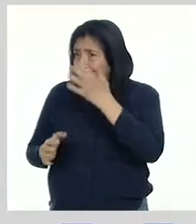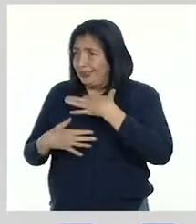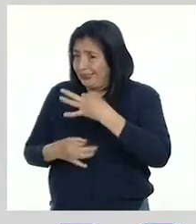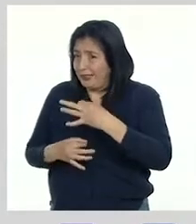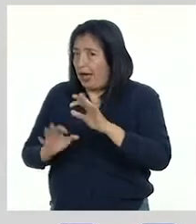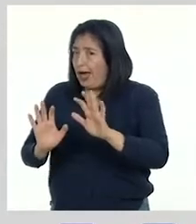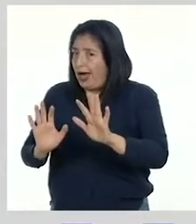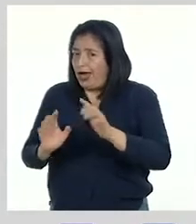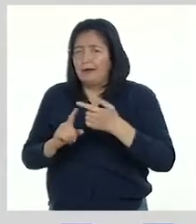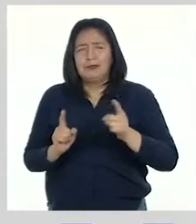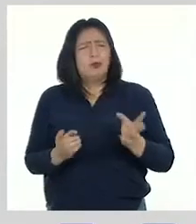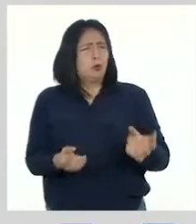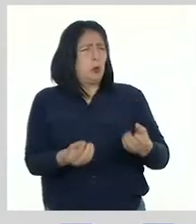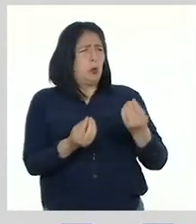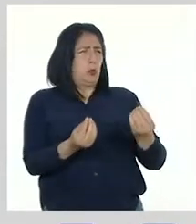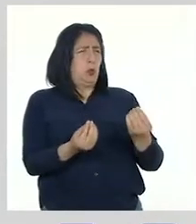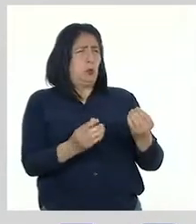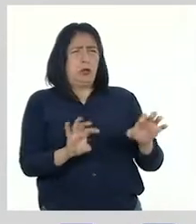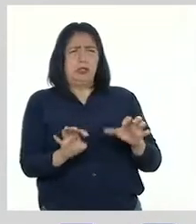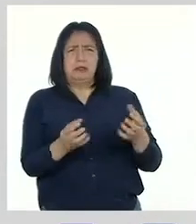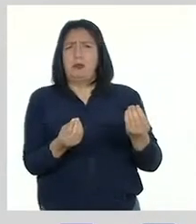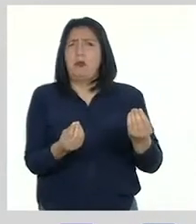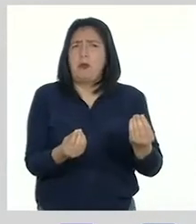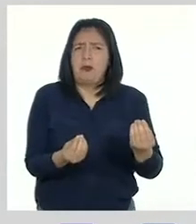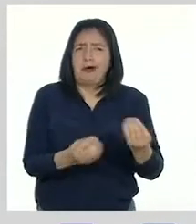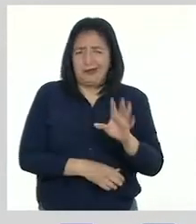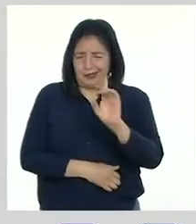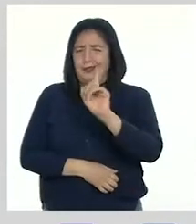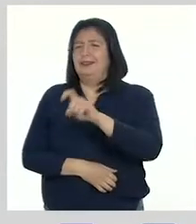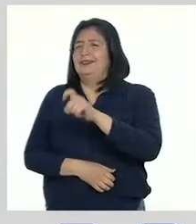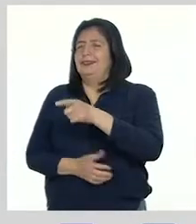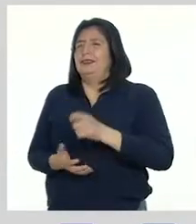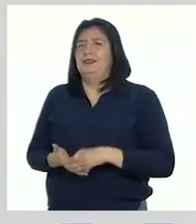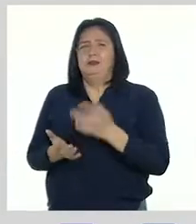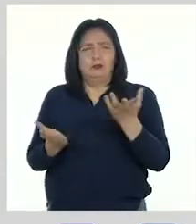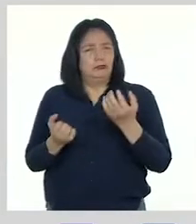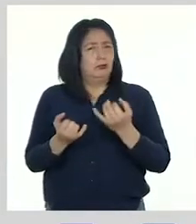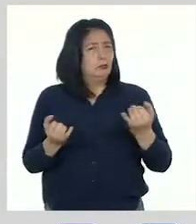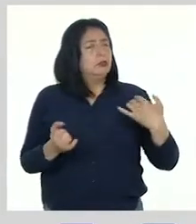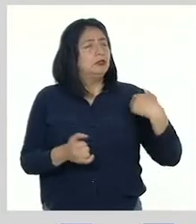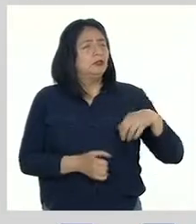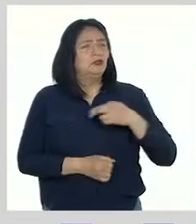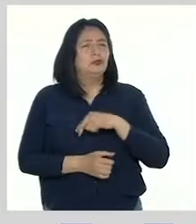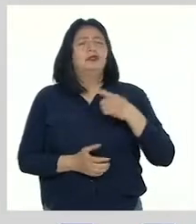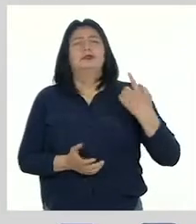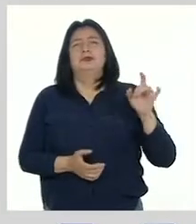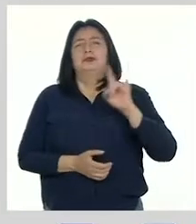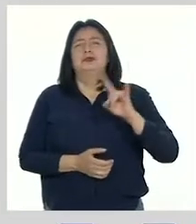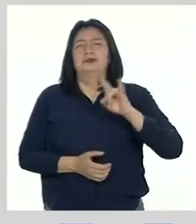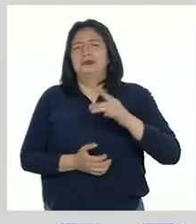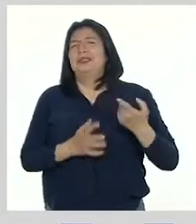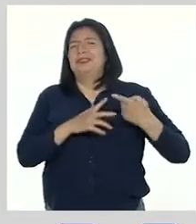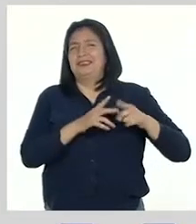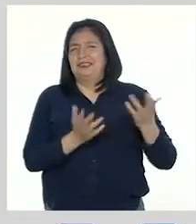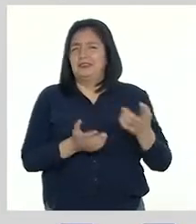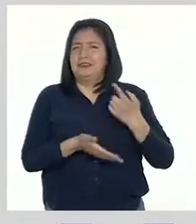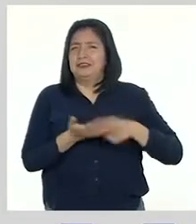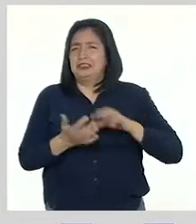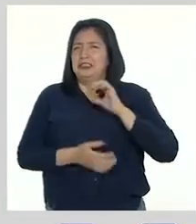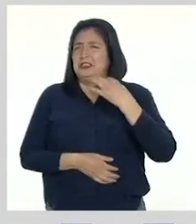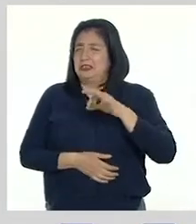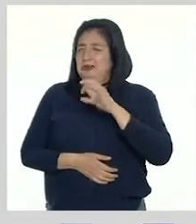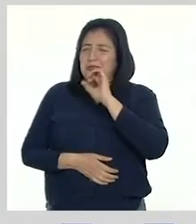Pero, ¿cómo podemos hacer esto? Pues necesitaremos de un instrumento que hemos usado desde el inicio de esta aventura y que